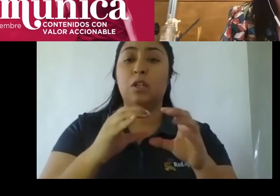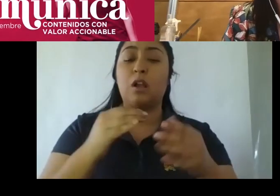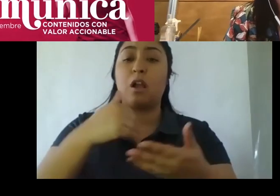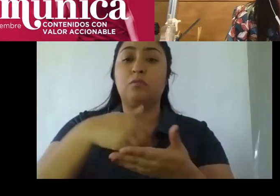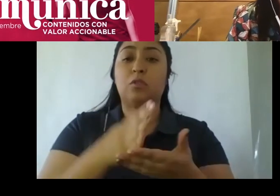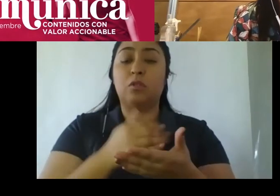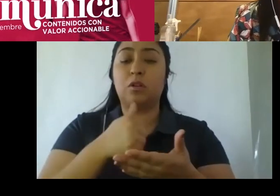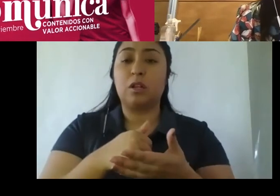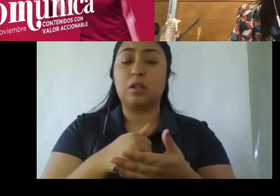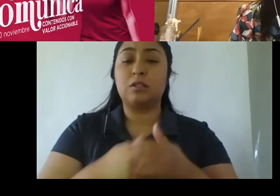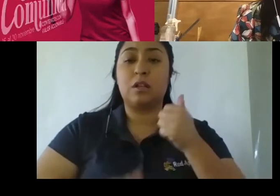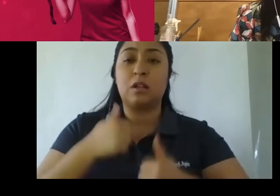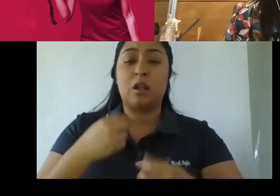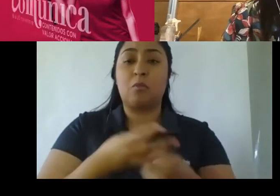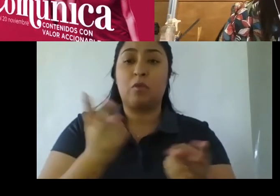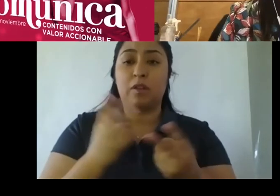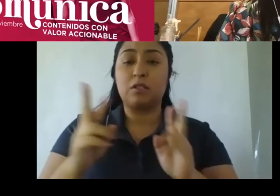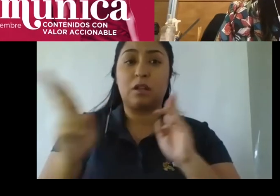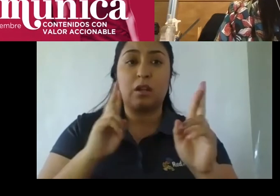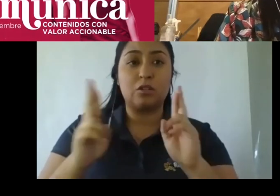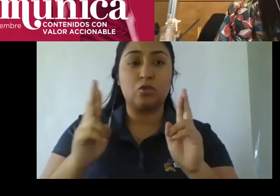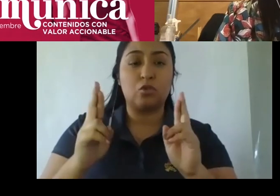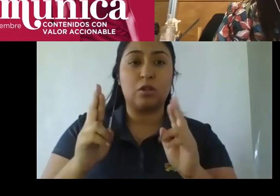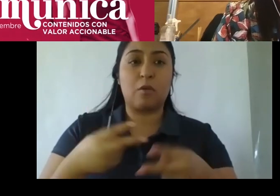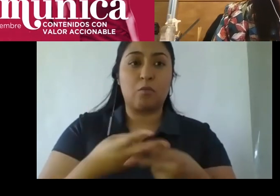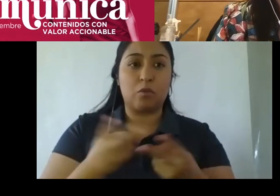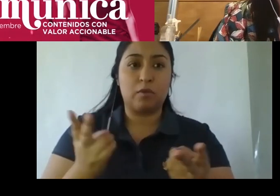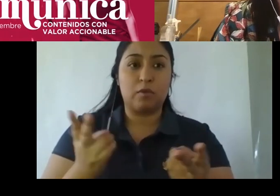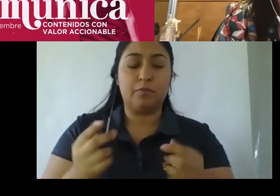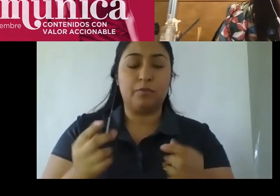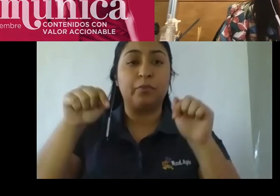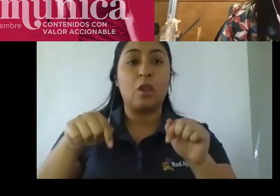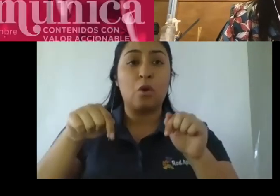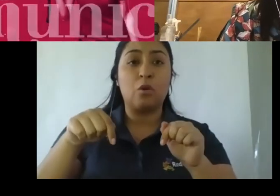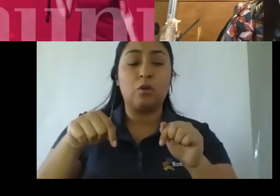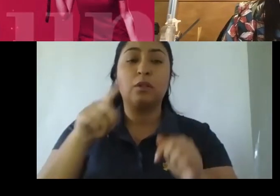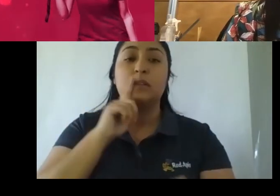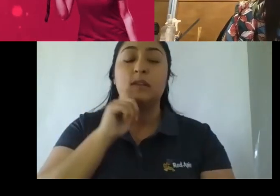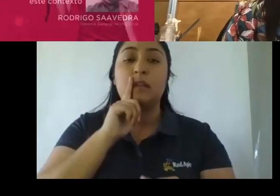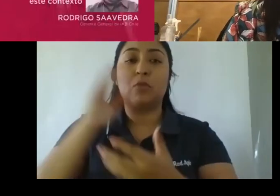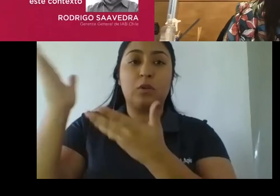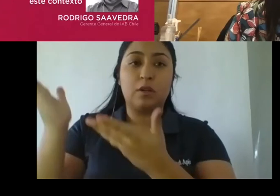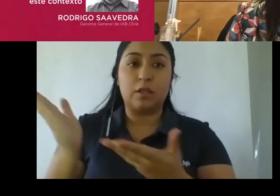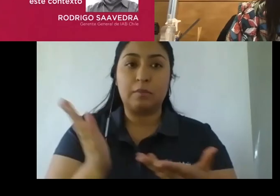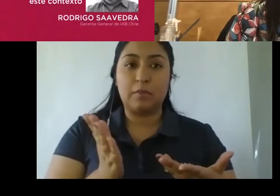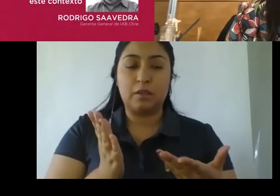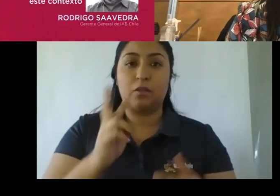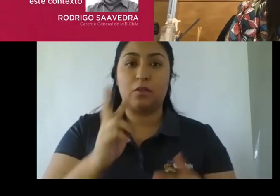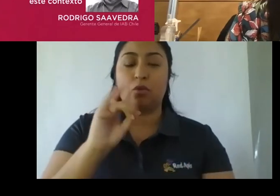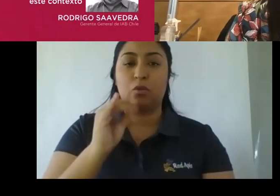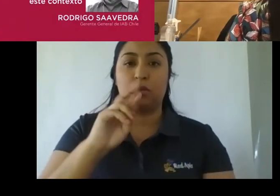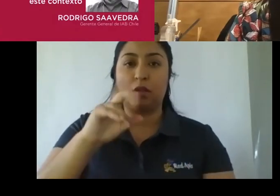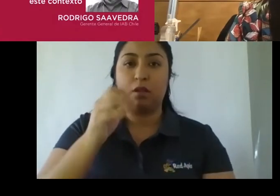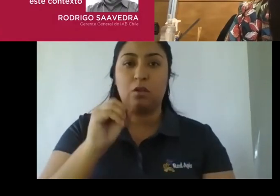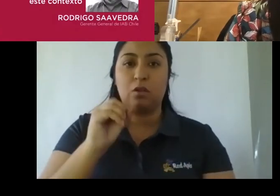públicas de Duoco S. Esta tarde tenemos a un gran invitado, tenemos a Rodrigo Saavedra, él es gerente de la